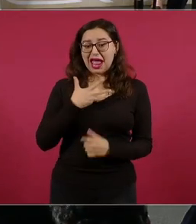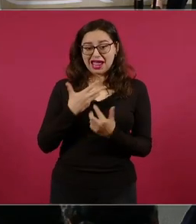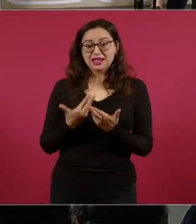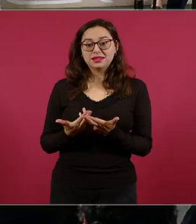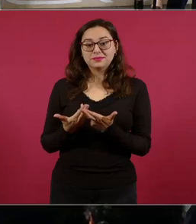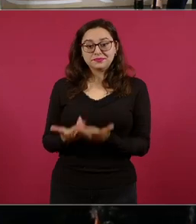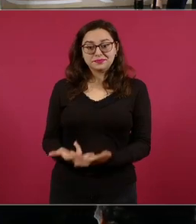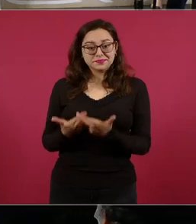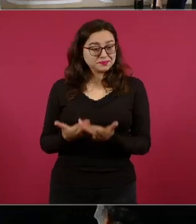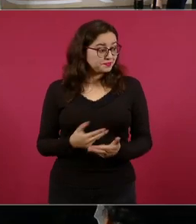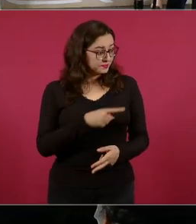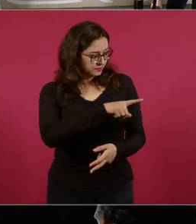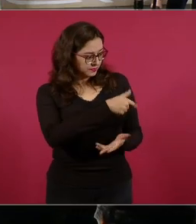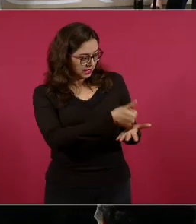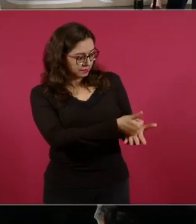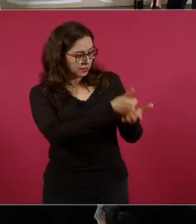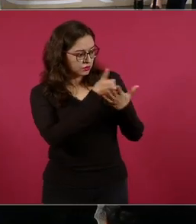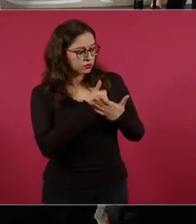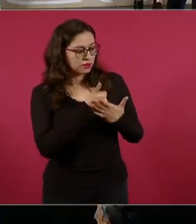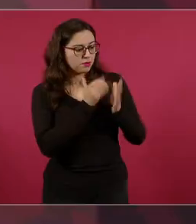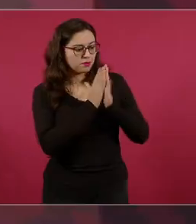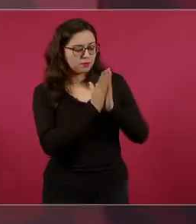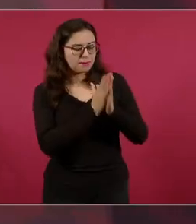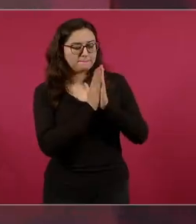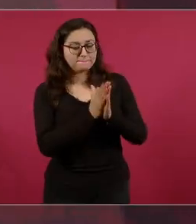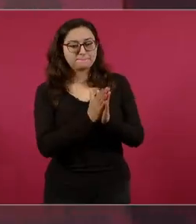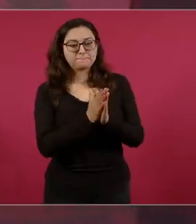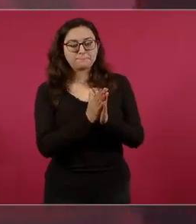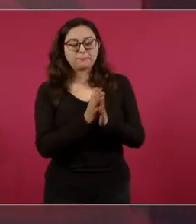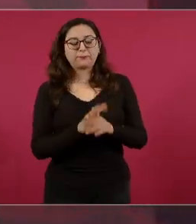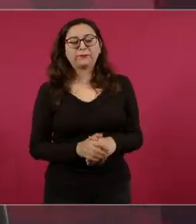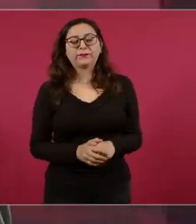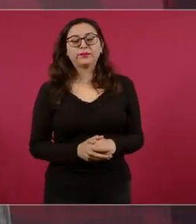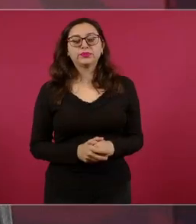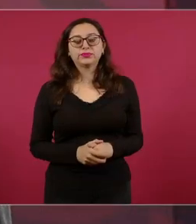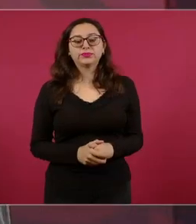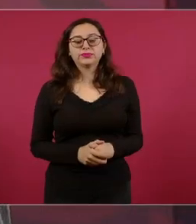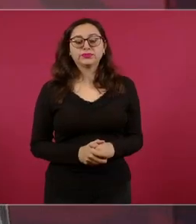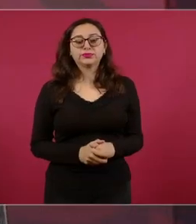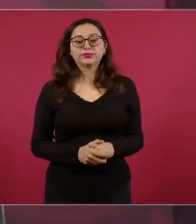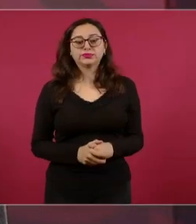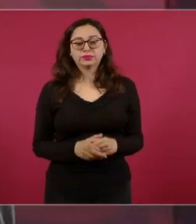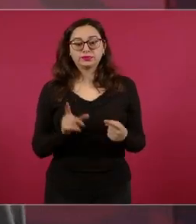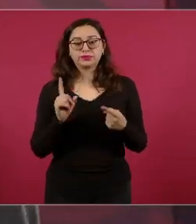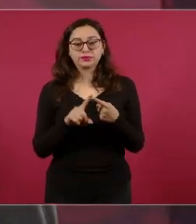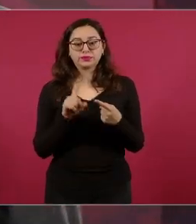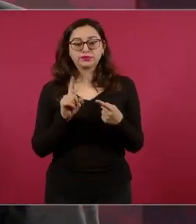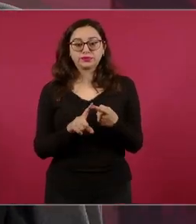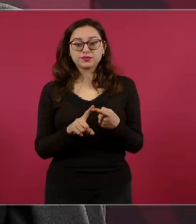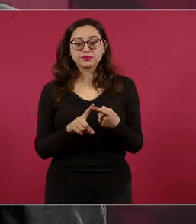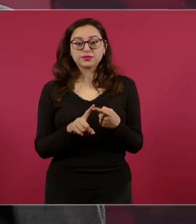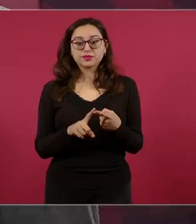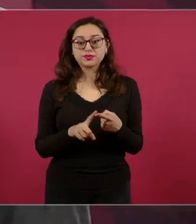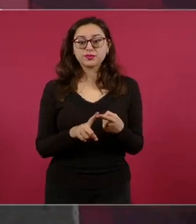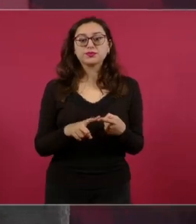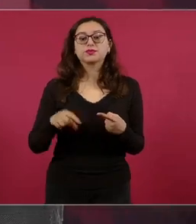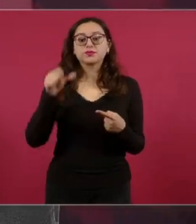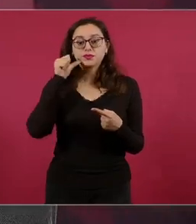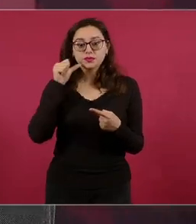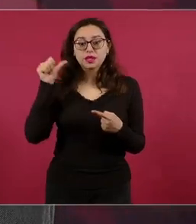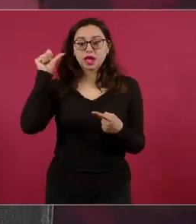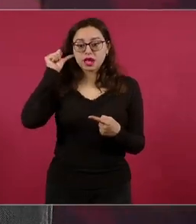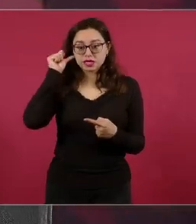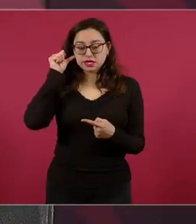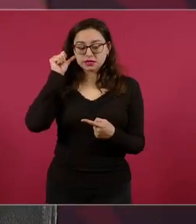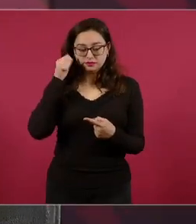si me ayudan ustedes, tres datos. Uno, el de ayer, el de la